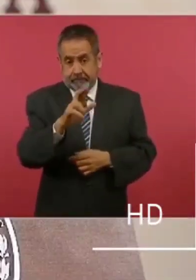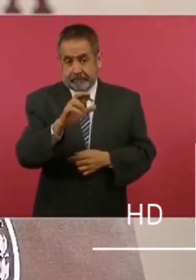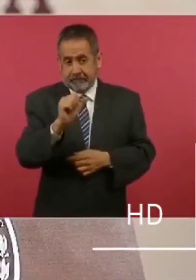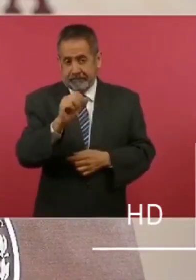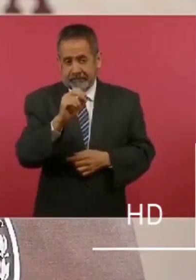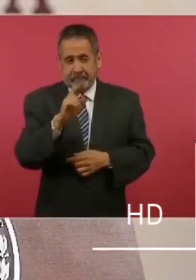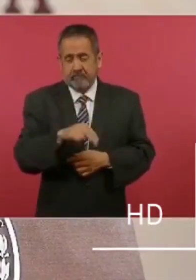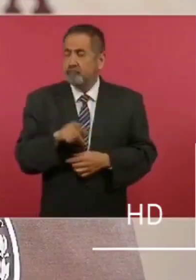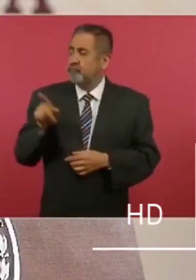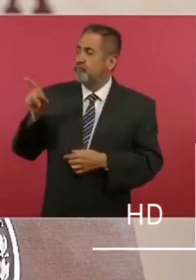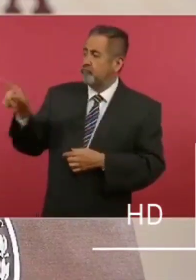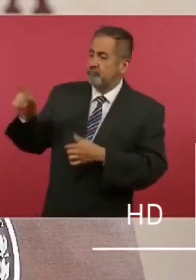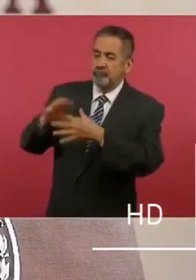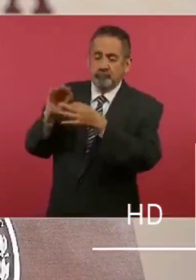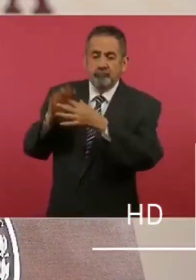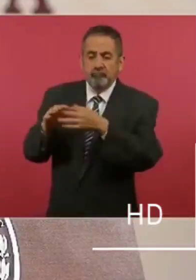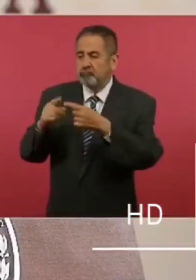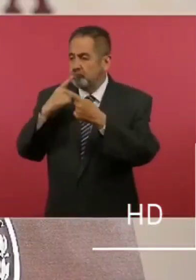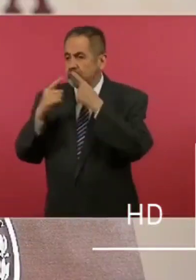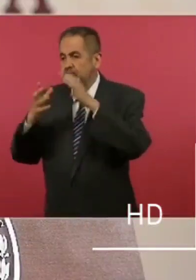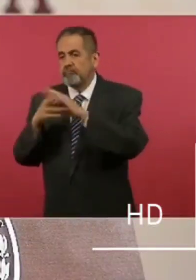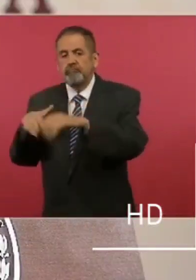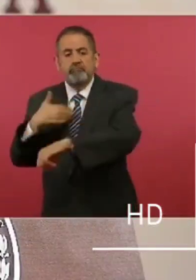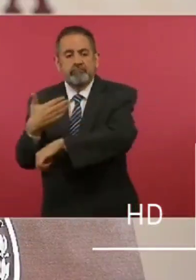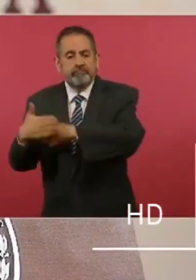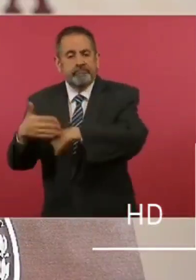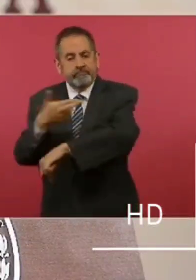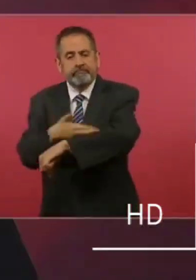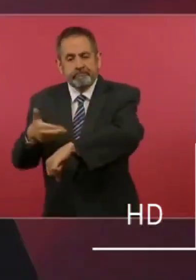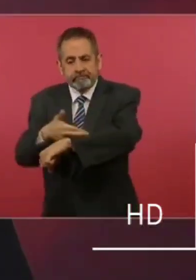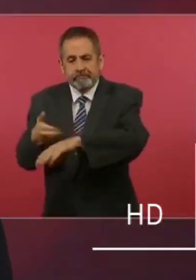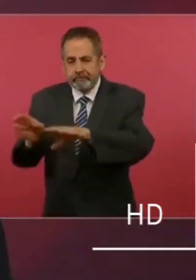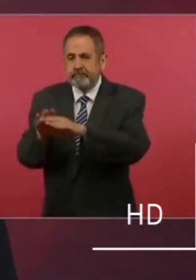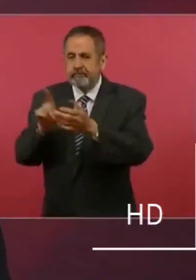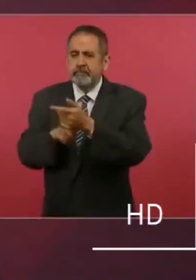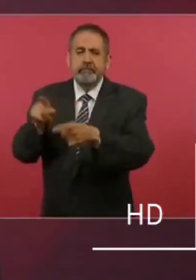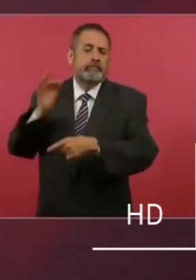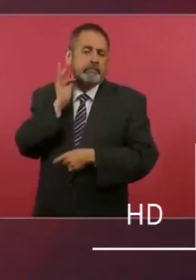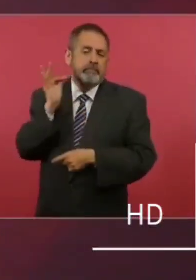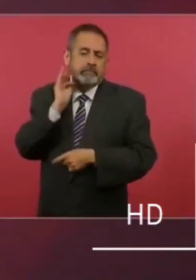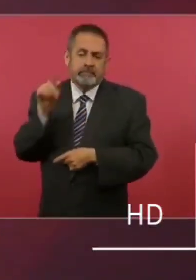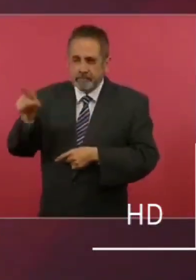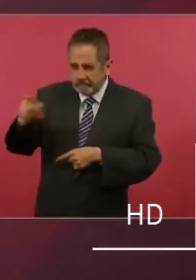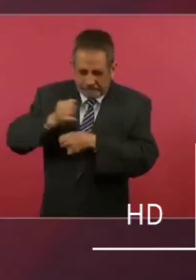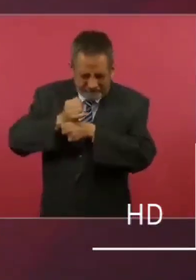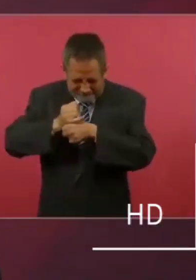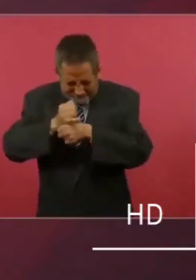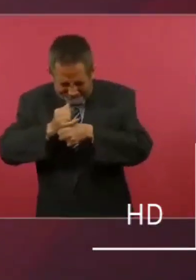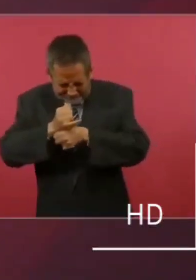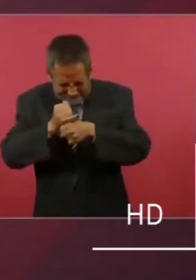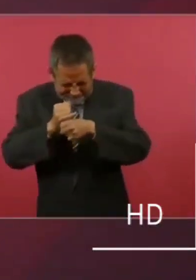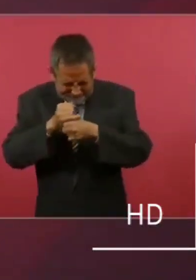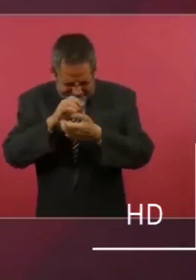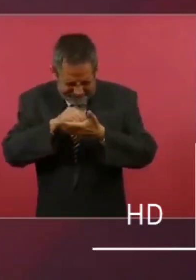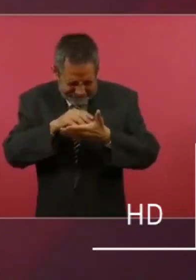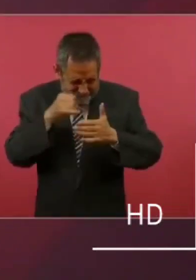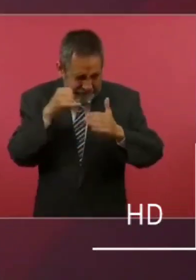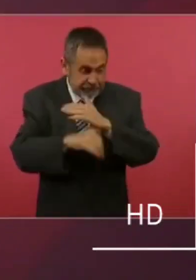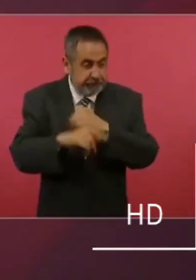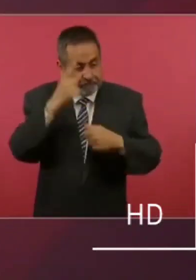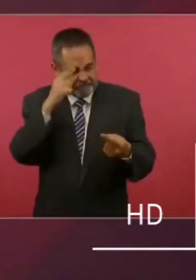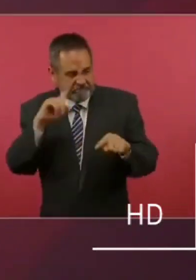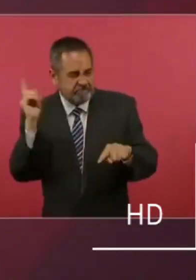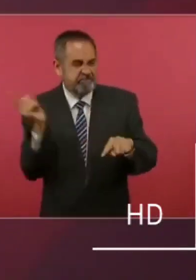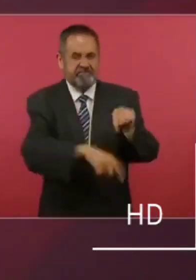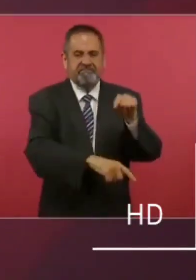activó las denuncias penales que a su vez activarán la investigación de las fiscalías para construir las acusaciones que permitan desaforar